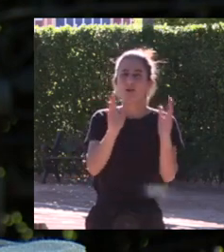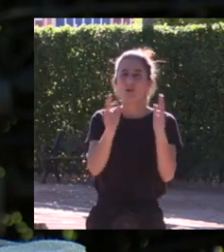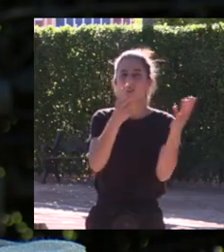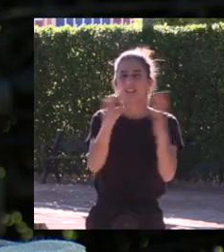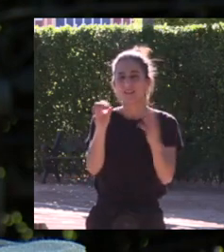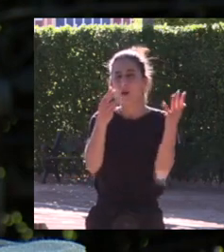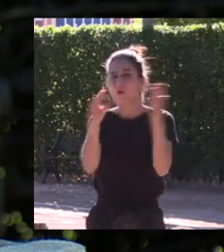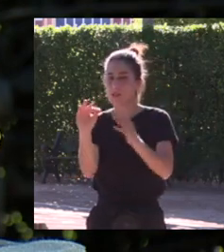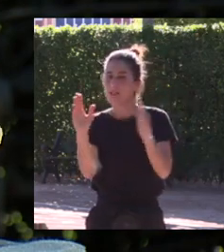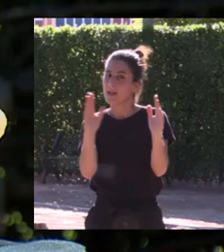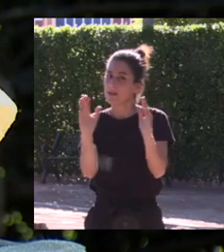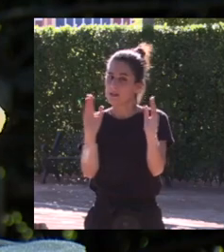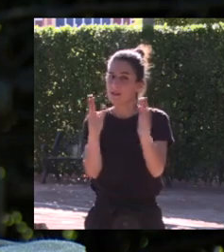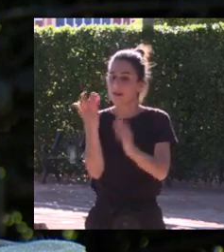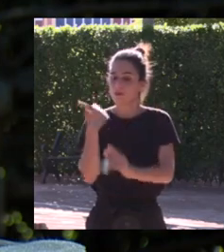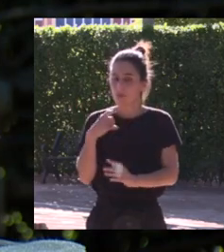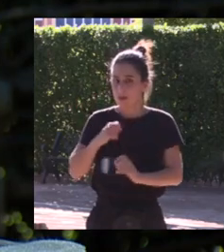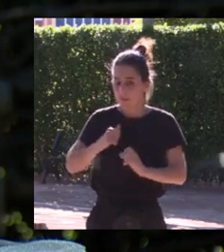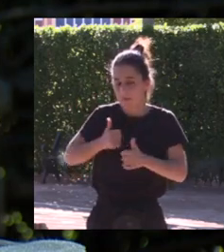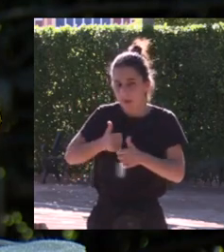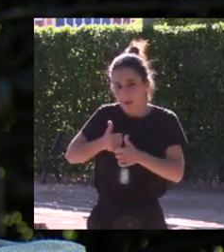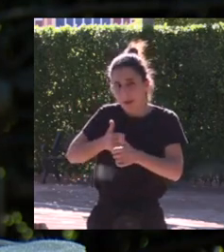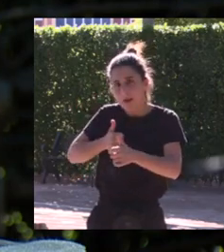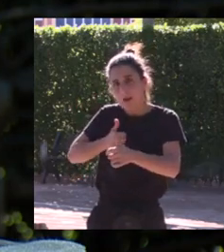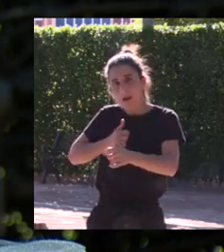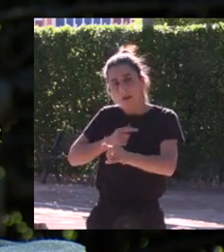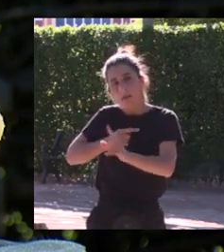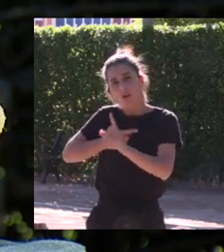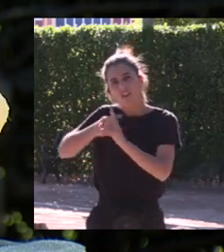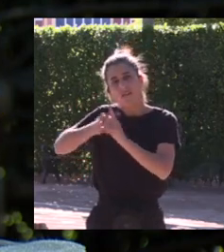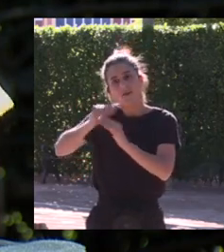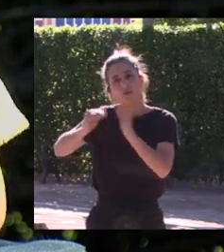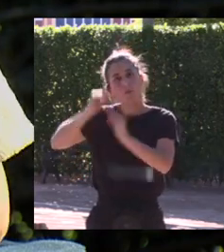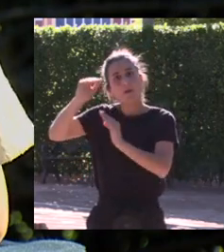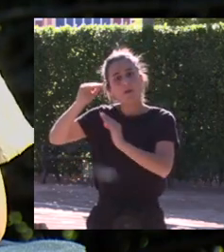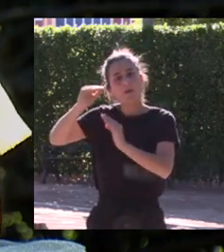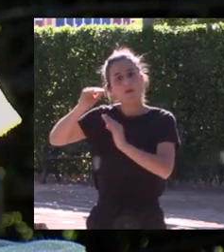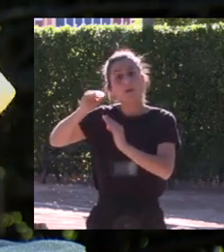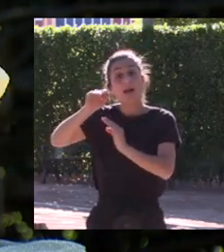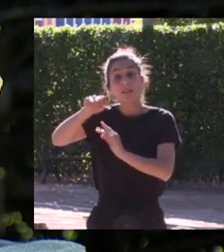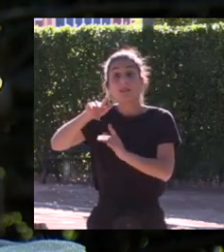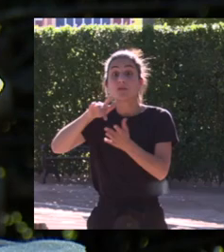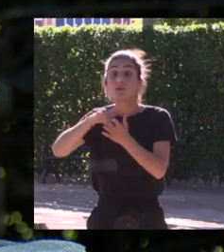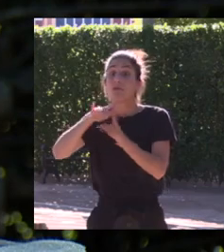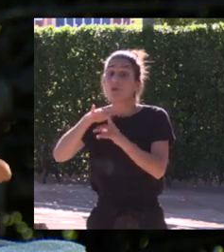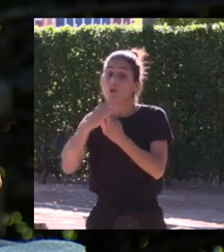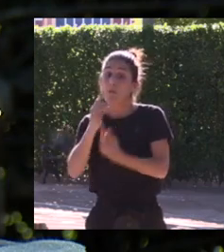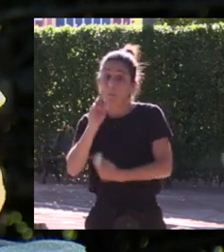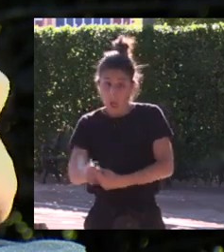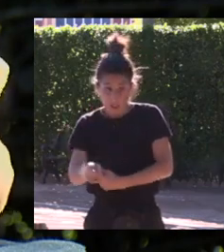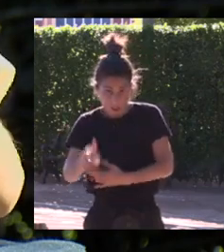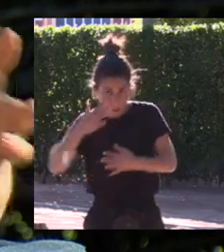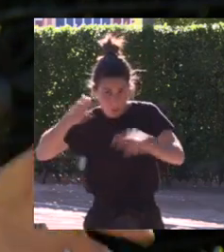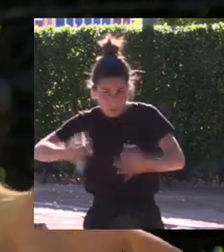estás ya empezando a introducirte en el máximo nivel te pasaban cosas que eran machismo